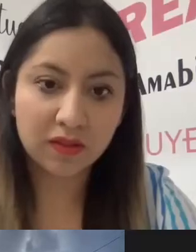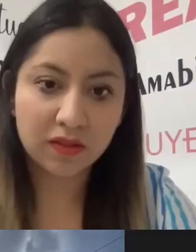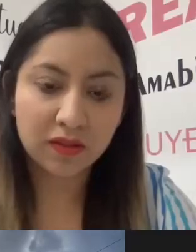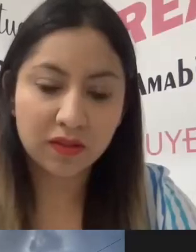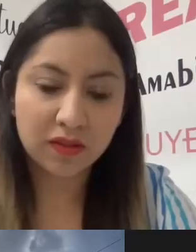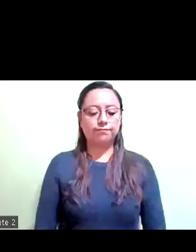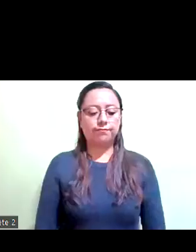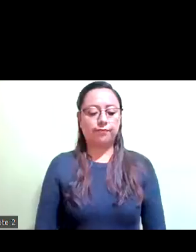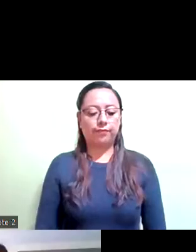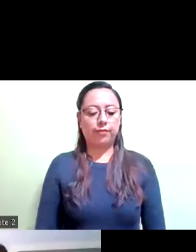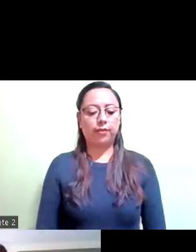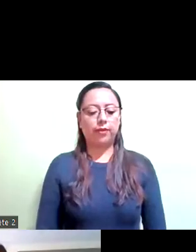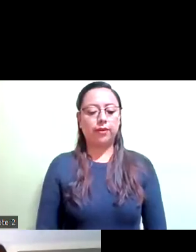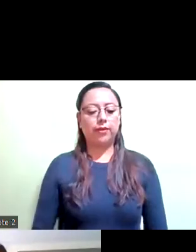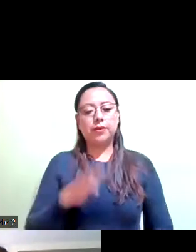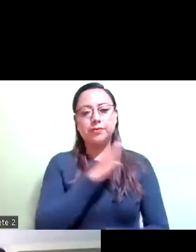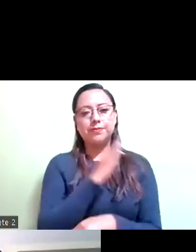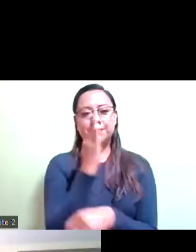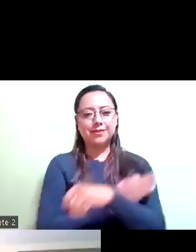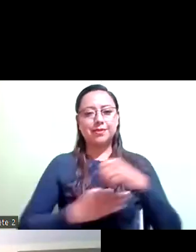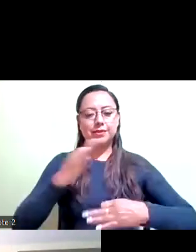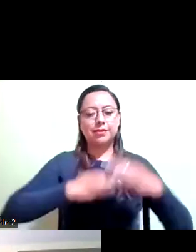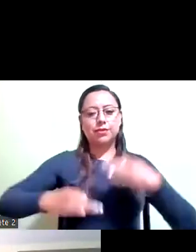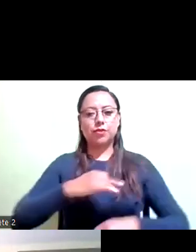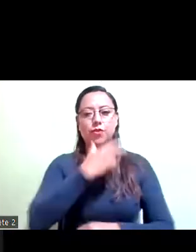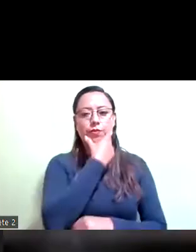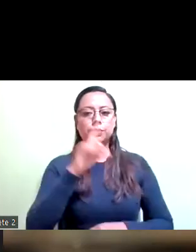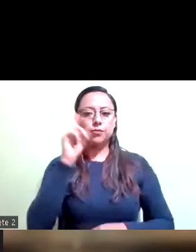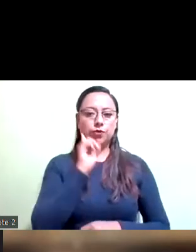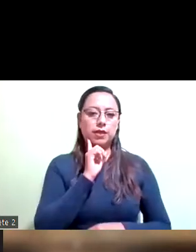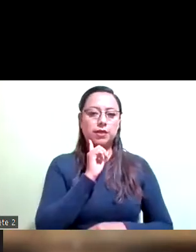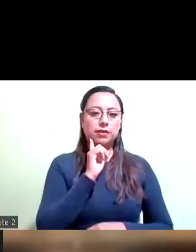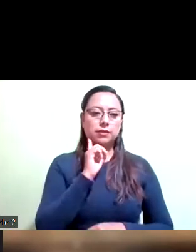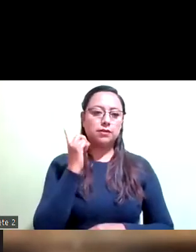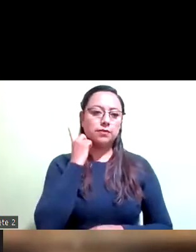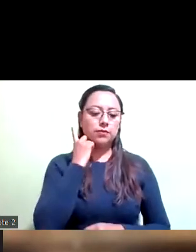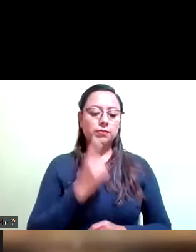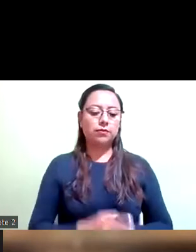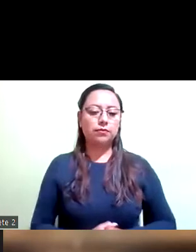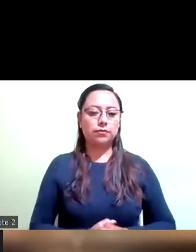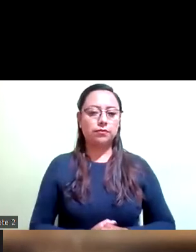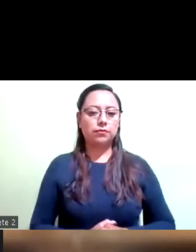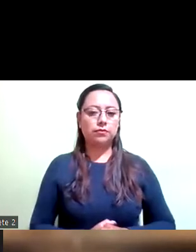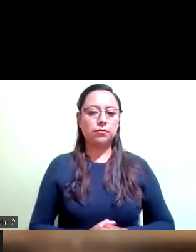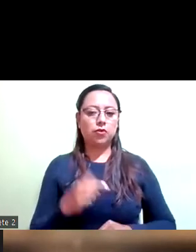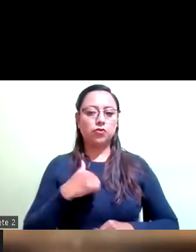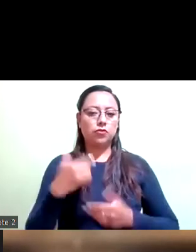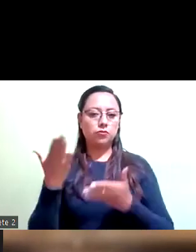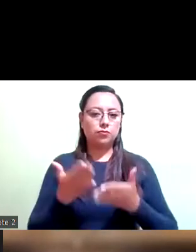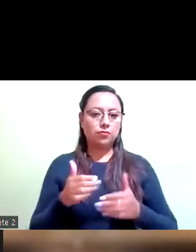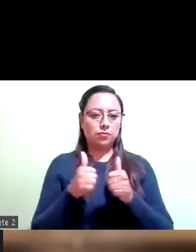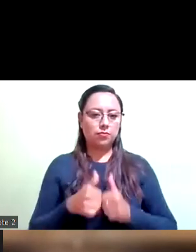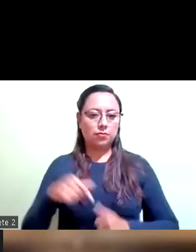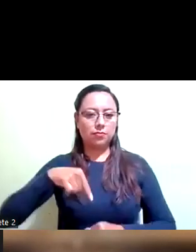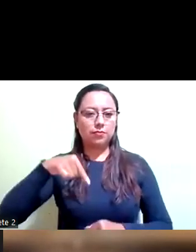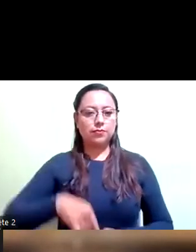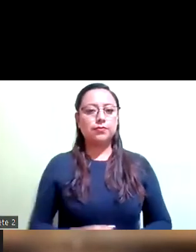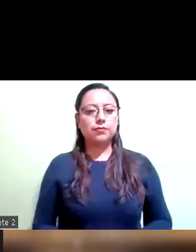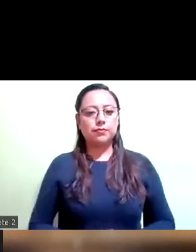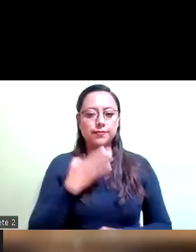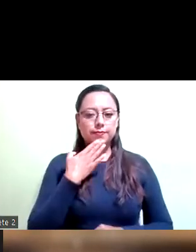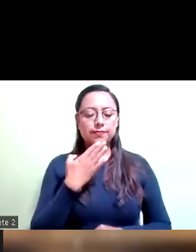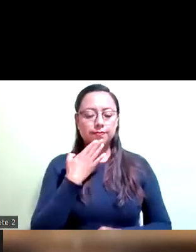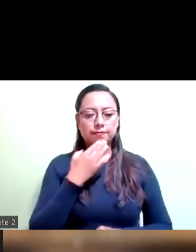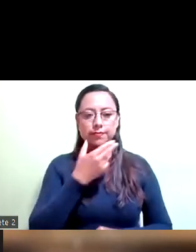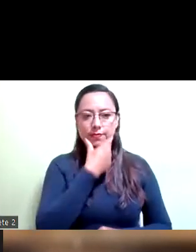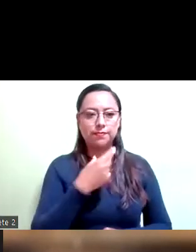Buenas tardes a todas y a todos, compañeras y compañeros diputados. Aquí presente, presidente. A lo largo del diputado Nazario, estamos